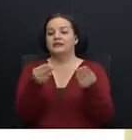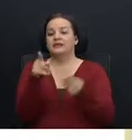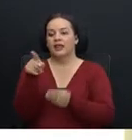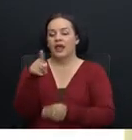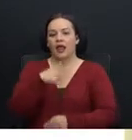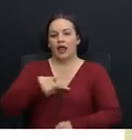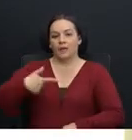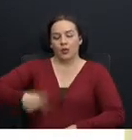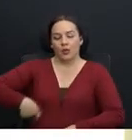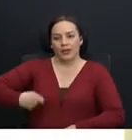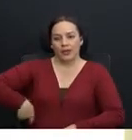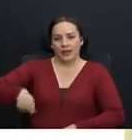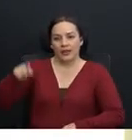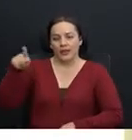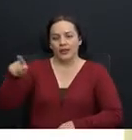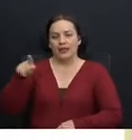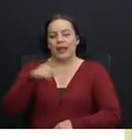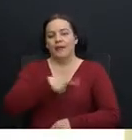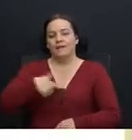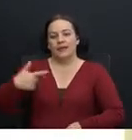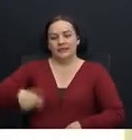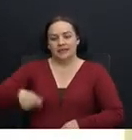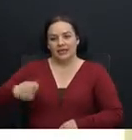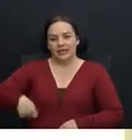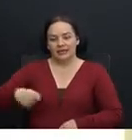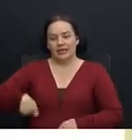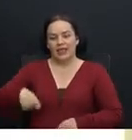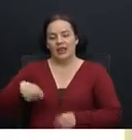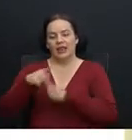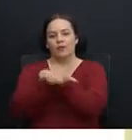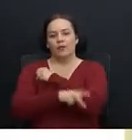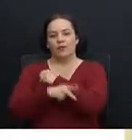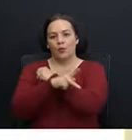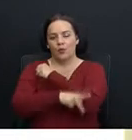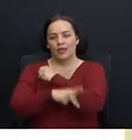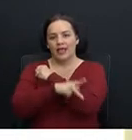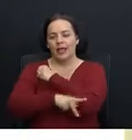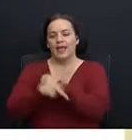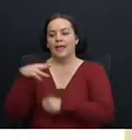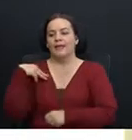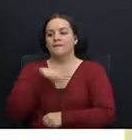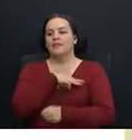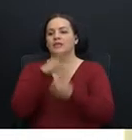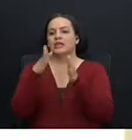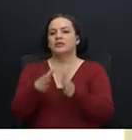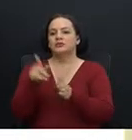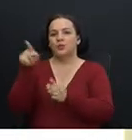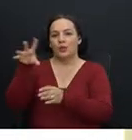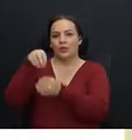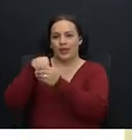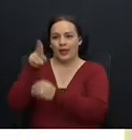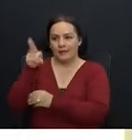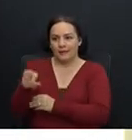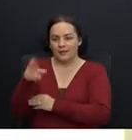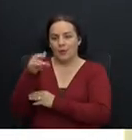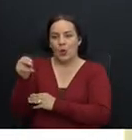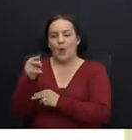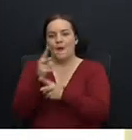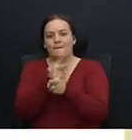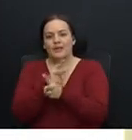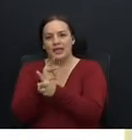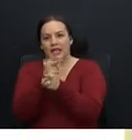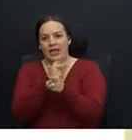Ejecutivo, Presidente de la República y Ministro del Ramo la vigilancia del buen